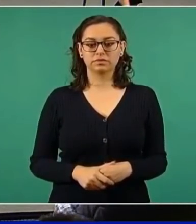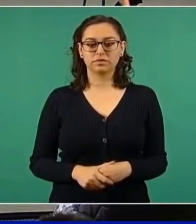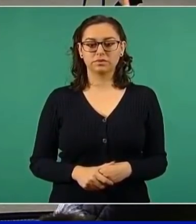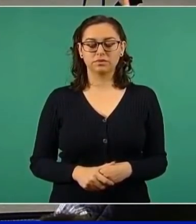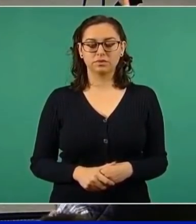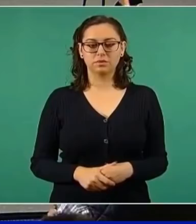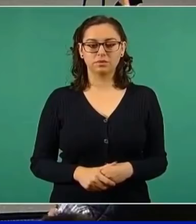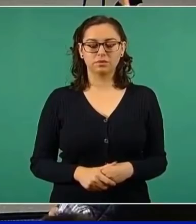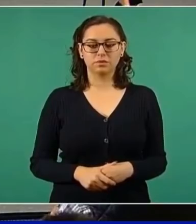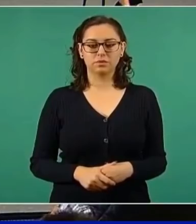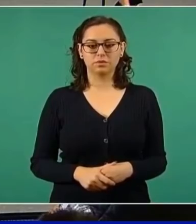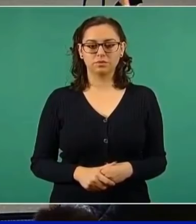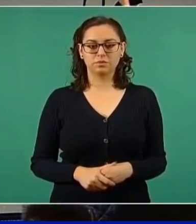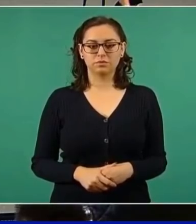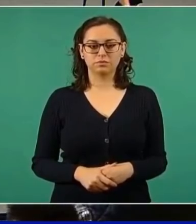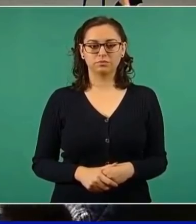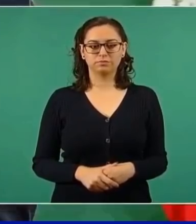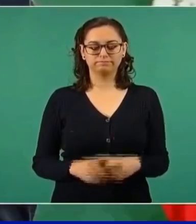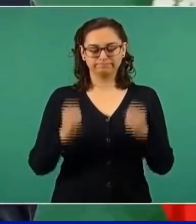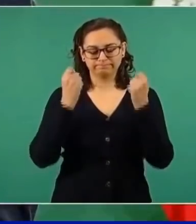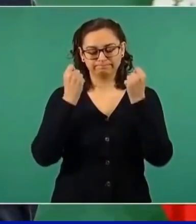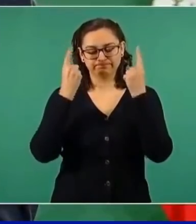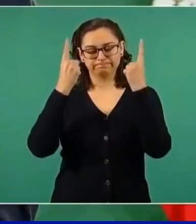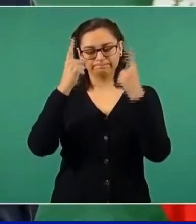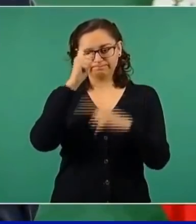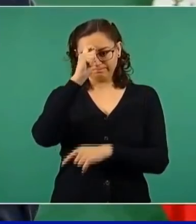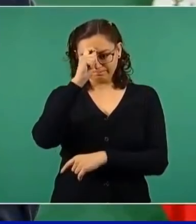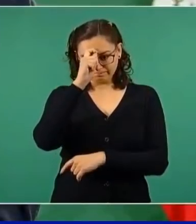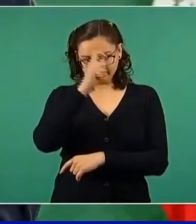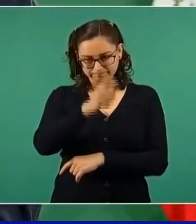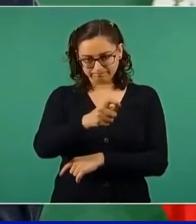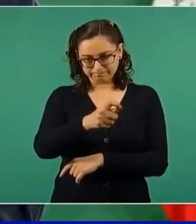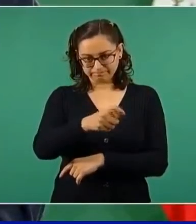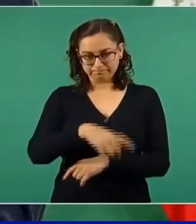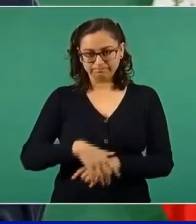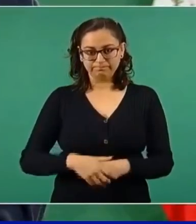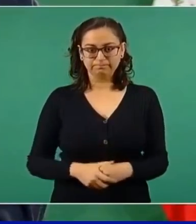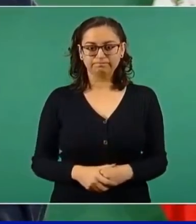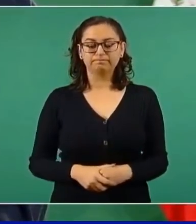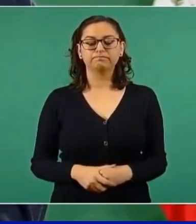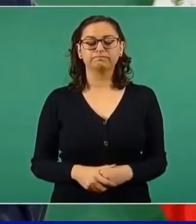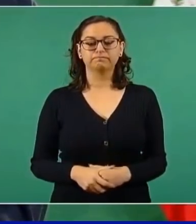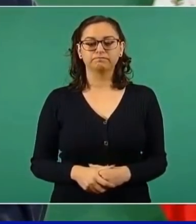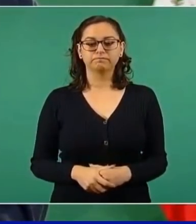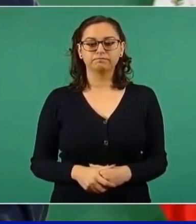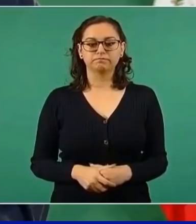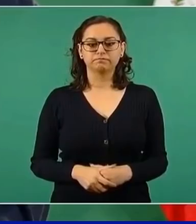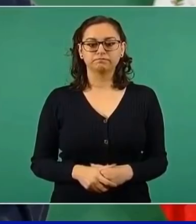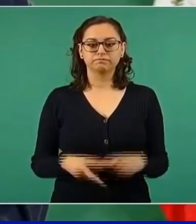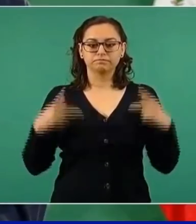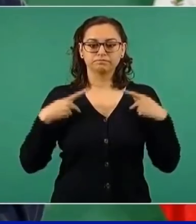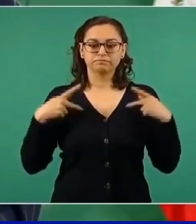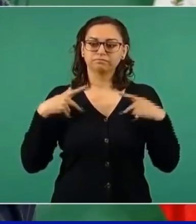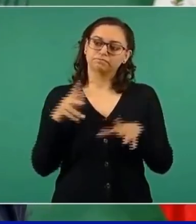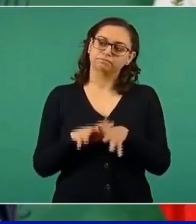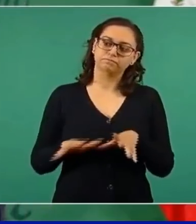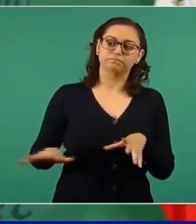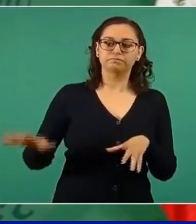y le rendimos un homenaje al pueblo y al gobierno de México.